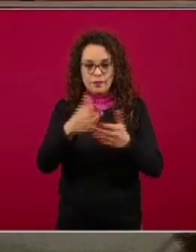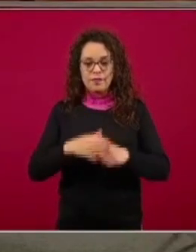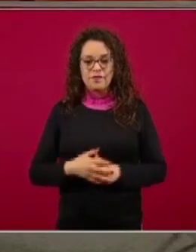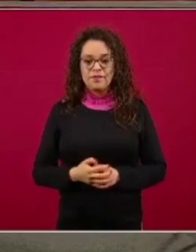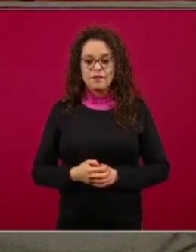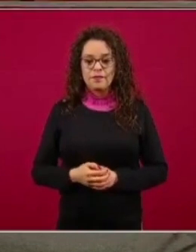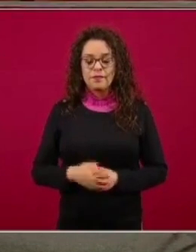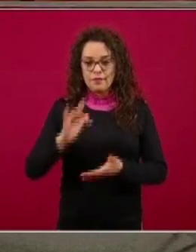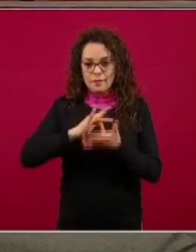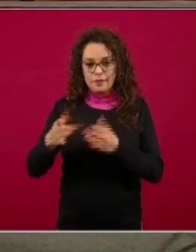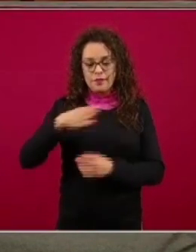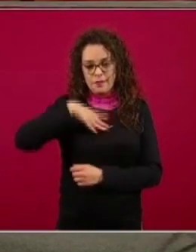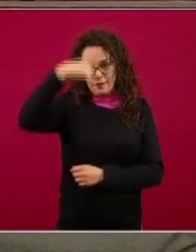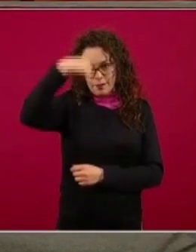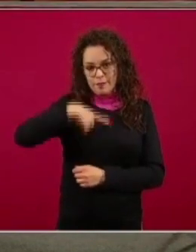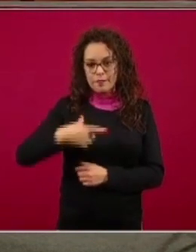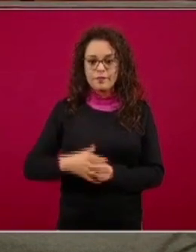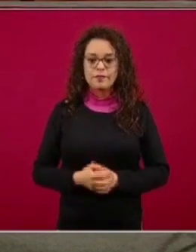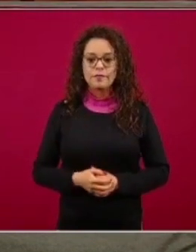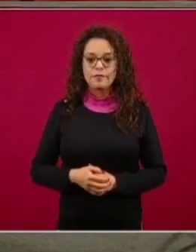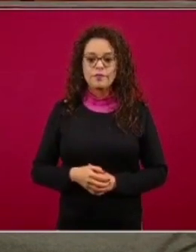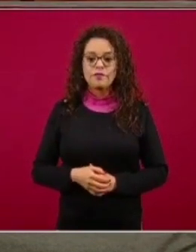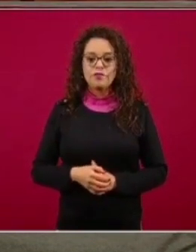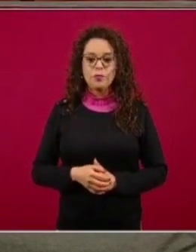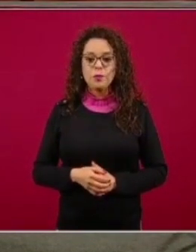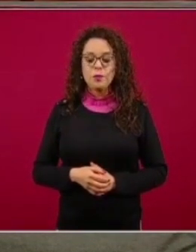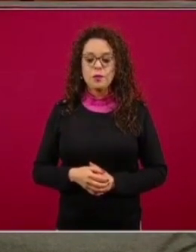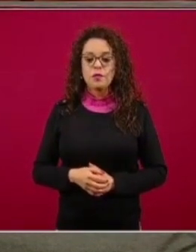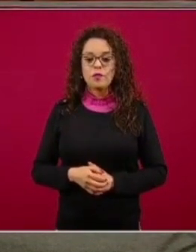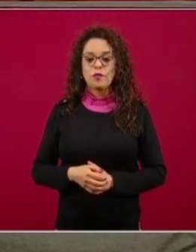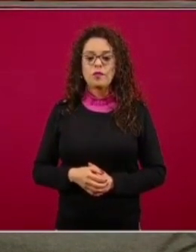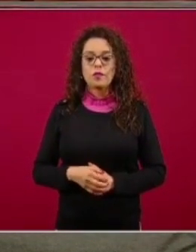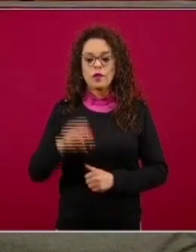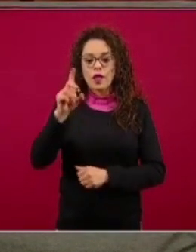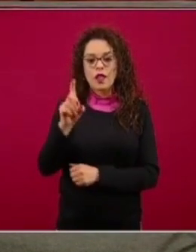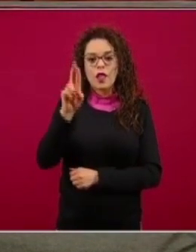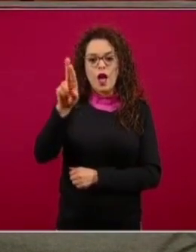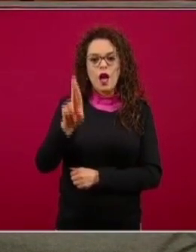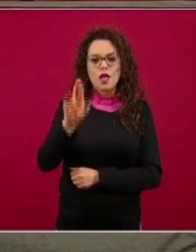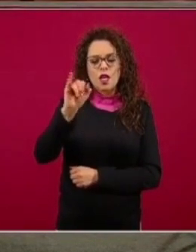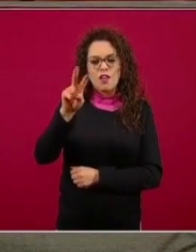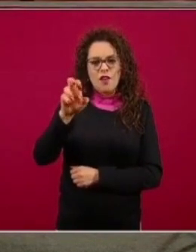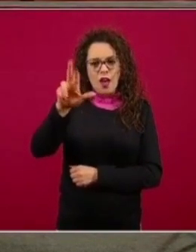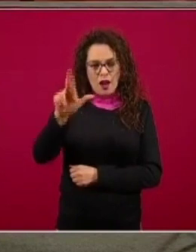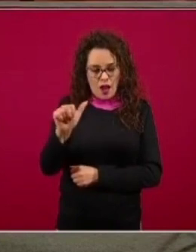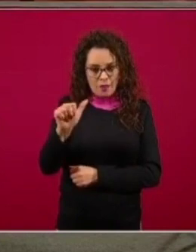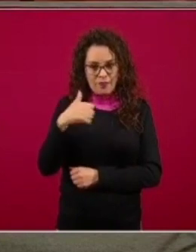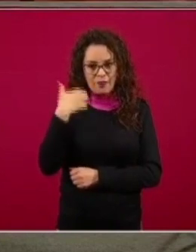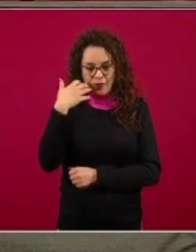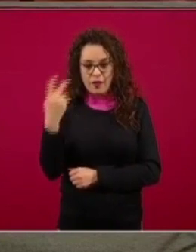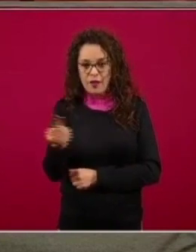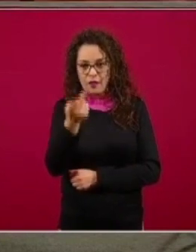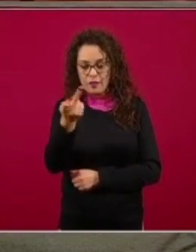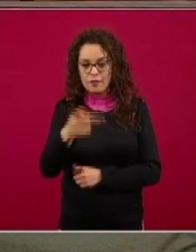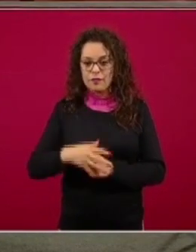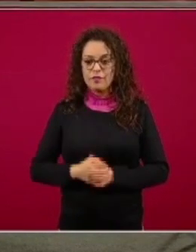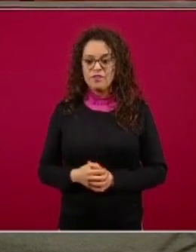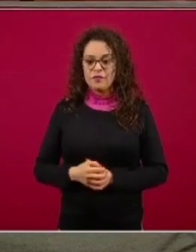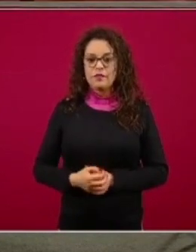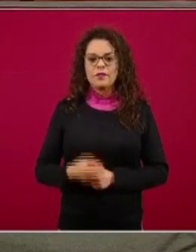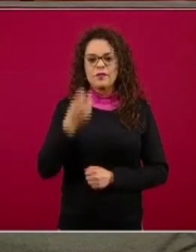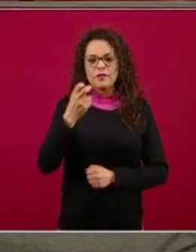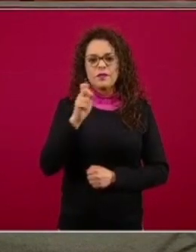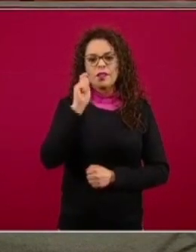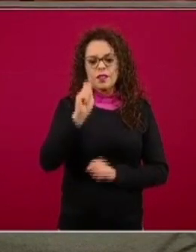Buenas noches Liliana Noble Pulso Saludable Doctor Rivera con esta data que obtuvieron de estos datos